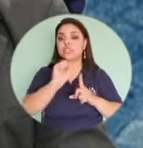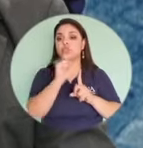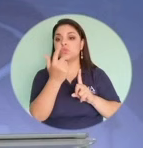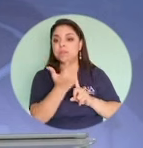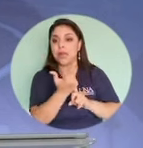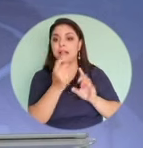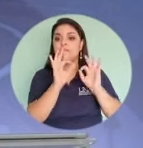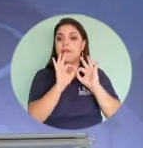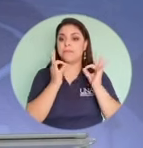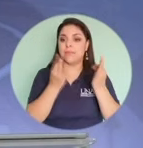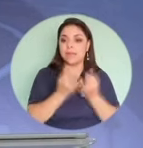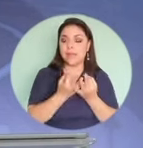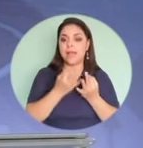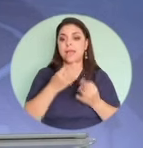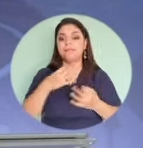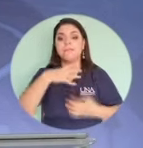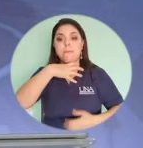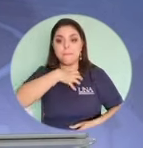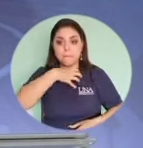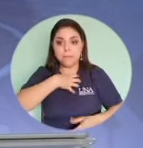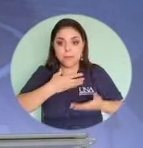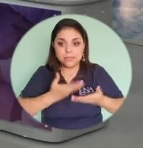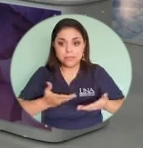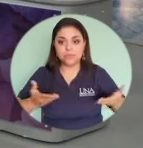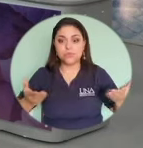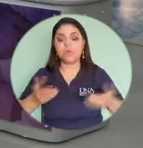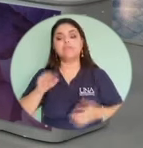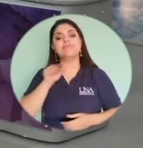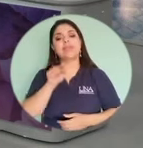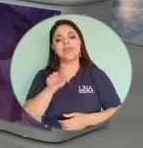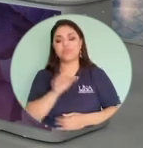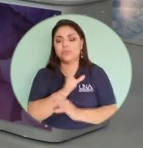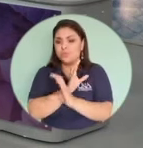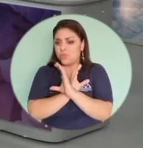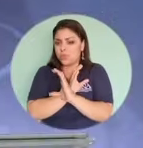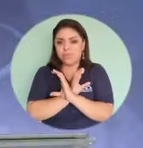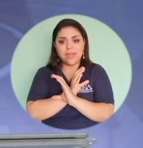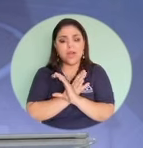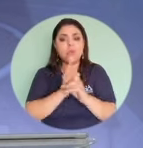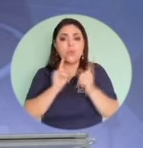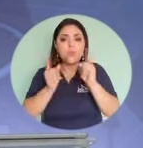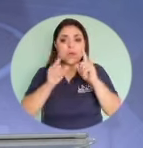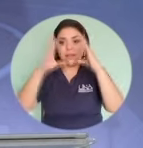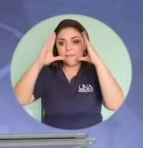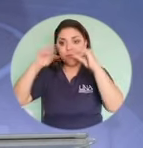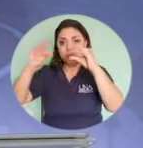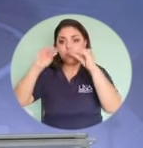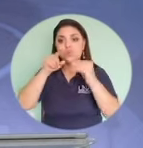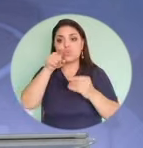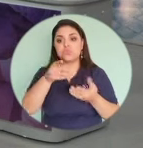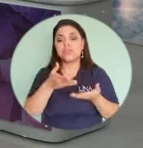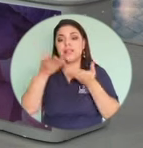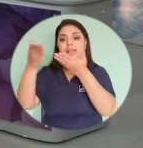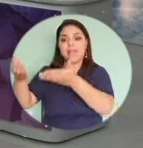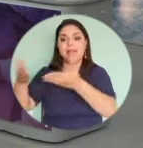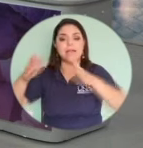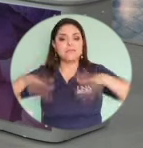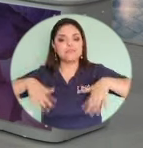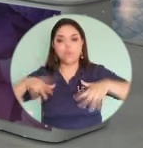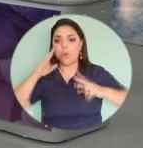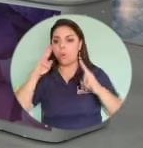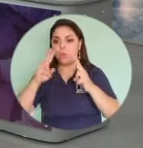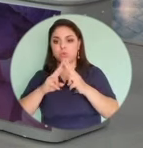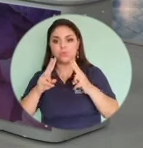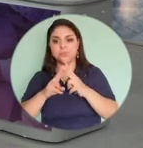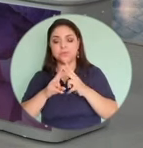parte patrimonial. O sea, realmente en estos tiempos hay que tener mucho cuidado con qué información le brinda uno a desconocidos. Inclusive